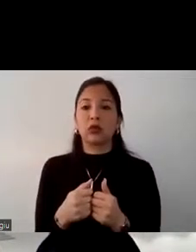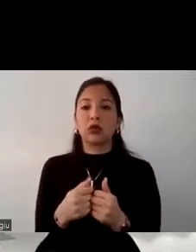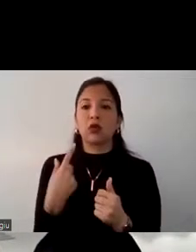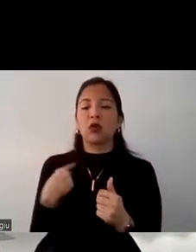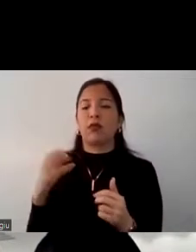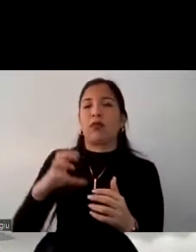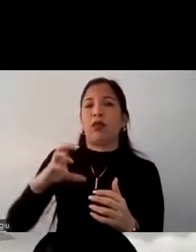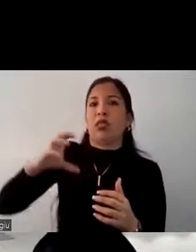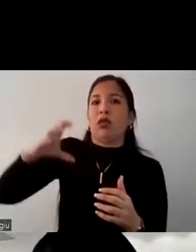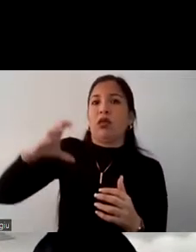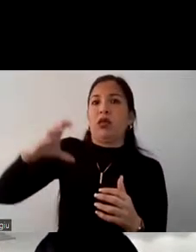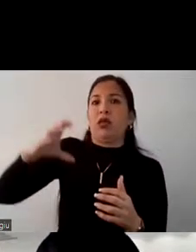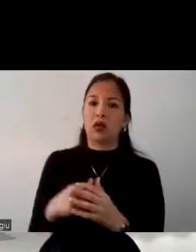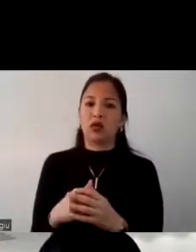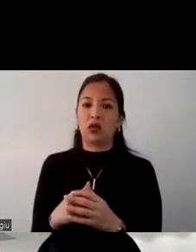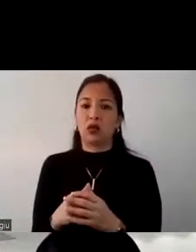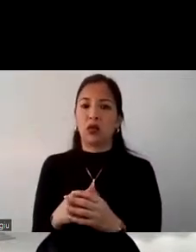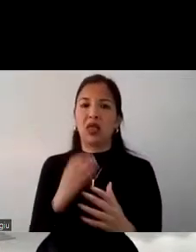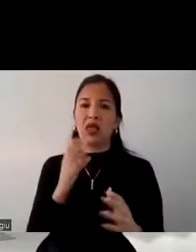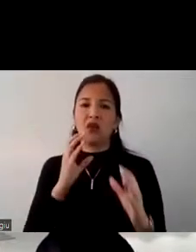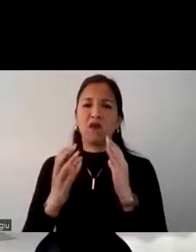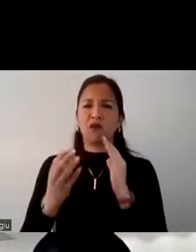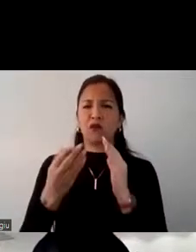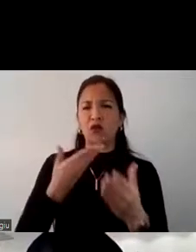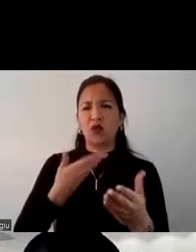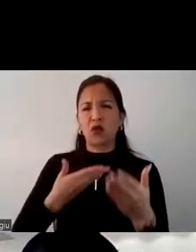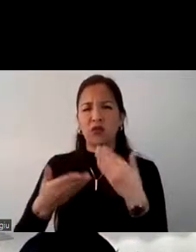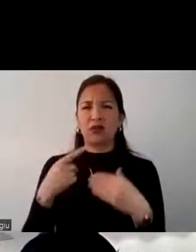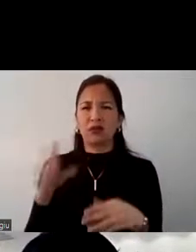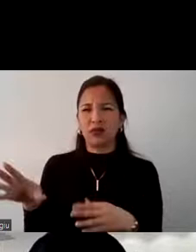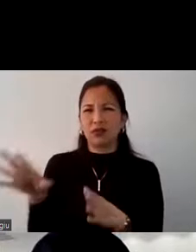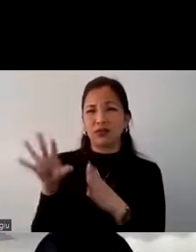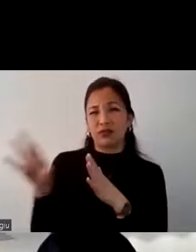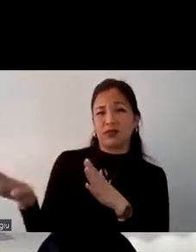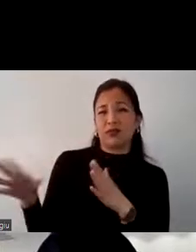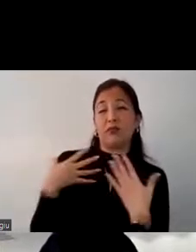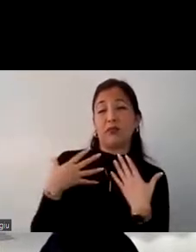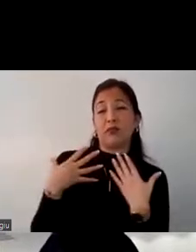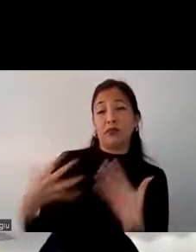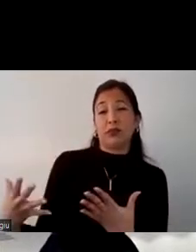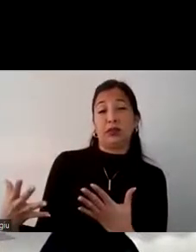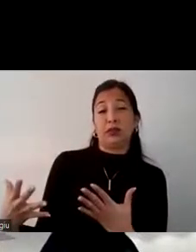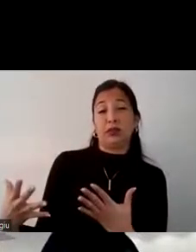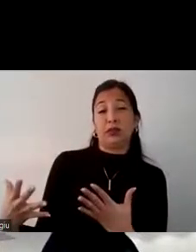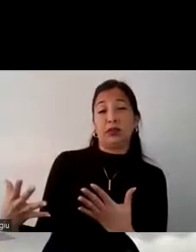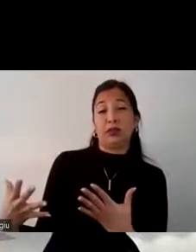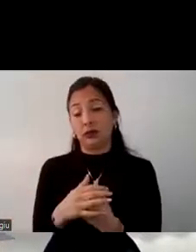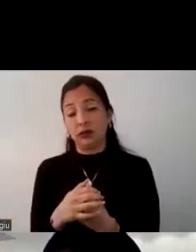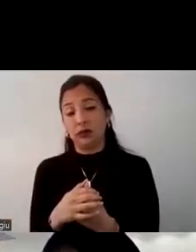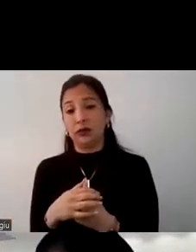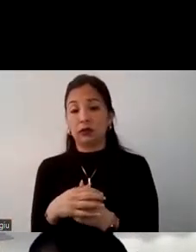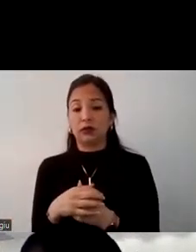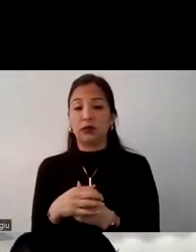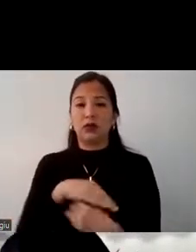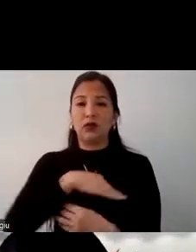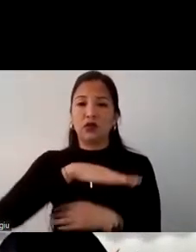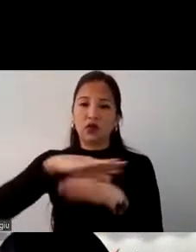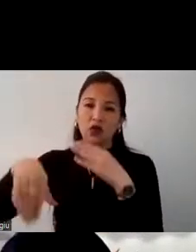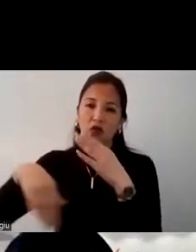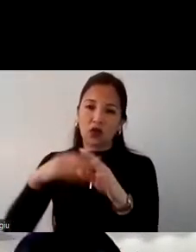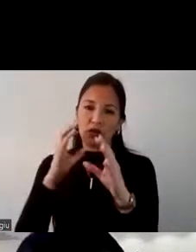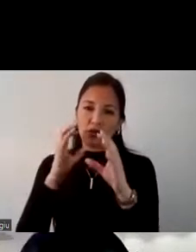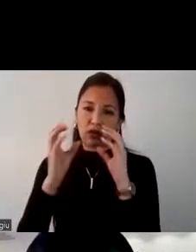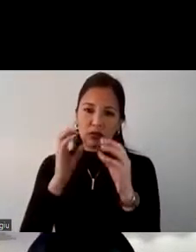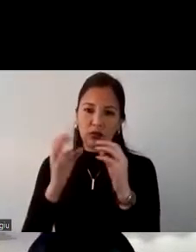bombardearlos a cada rato con información porque podríamos llegar a caer un poco un poco pesados de todo lo que les estamos